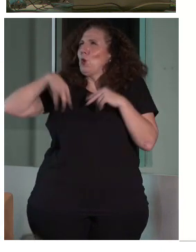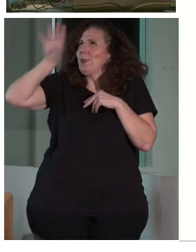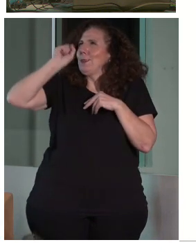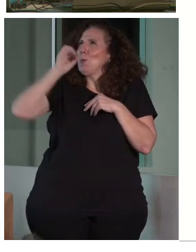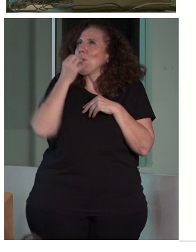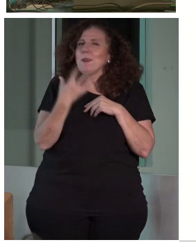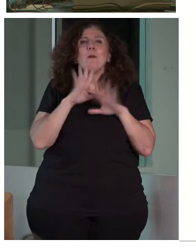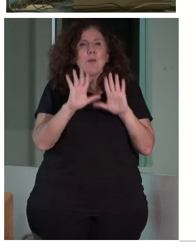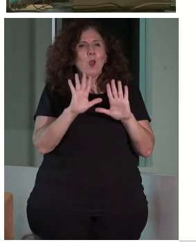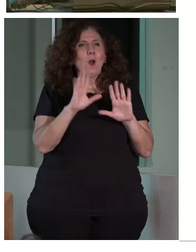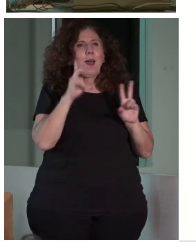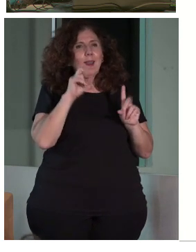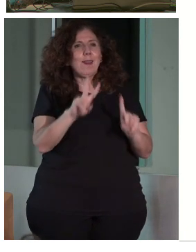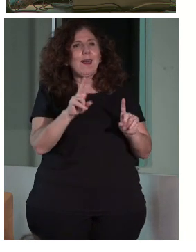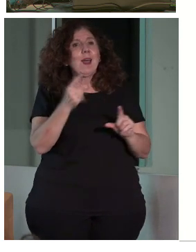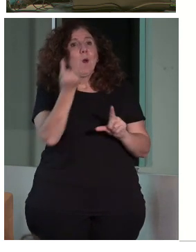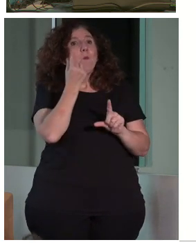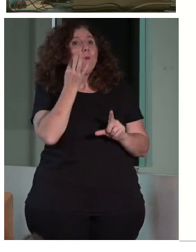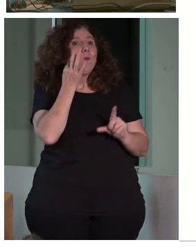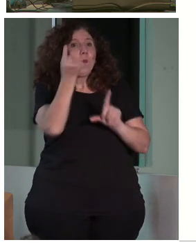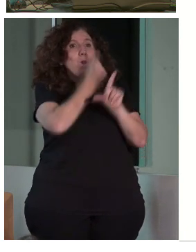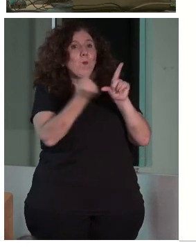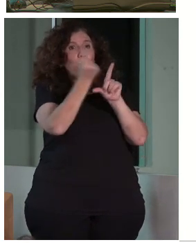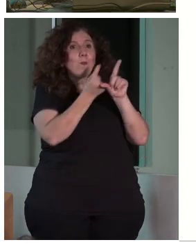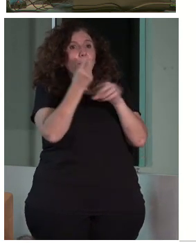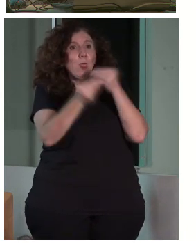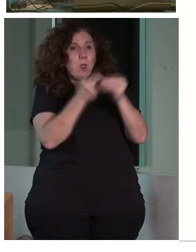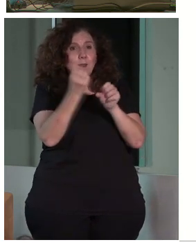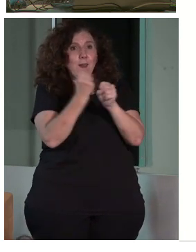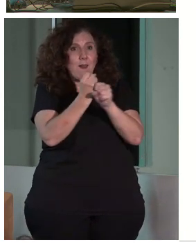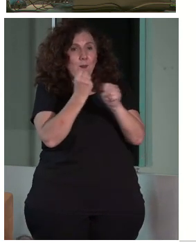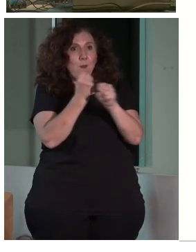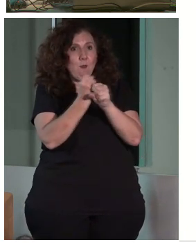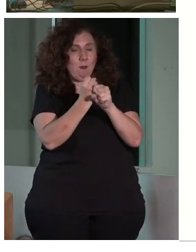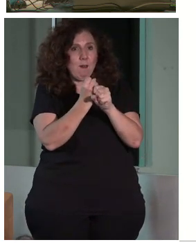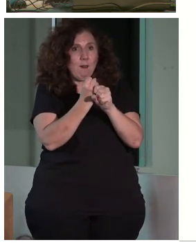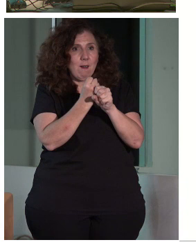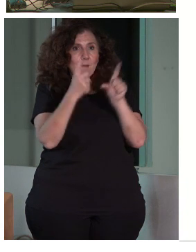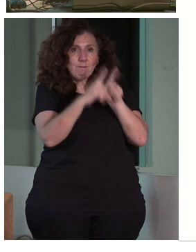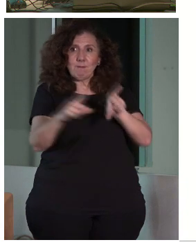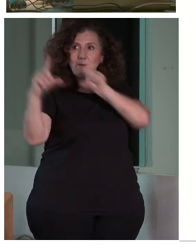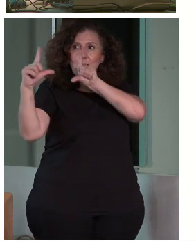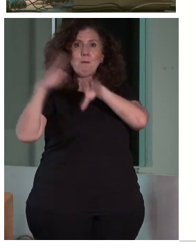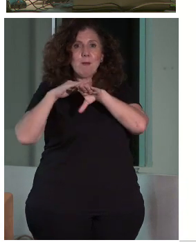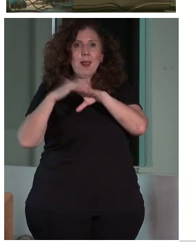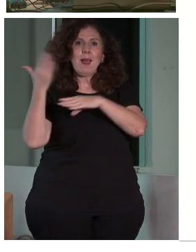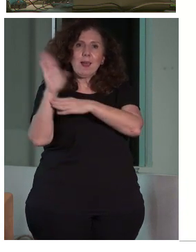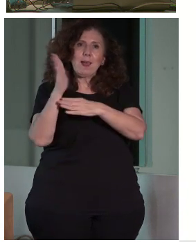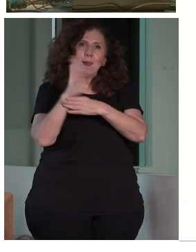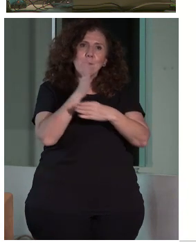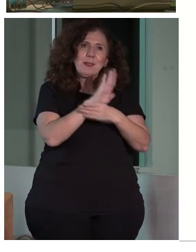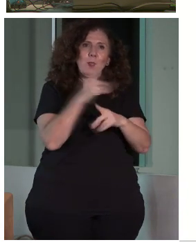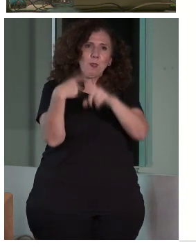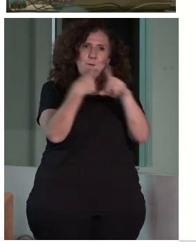Pero así lo interpretó la diseñadora gráfica que estaba haciendo este trabajo para cada una de las presentaciones. Ella